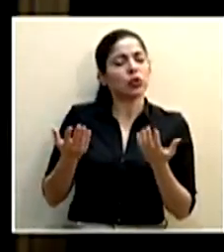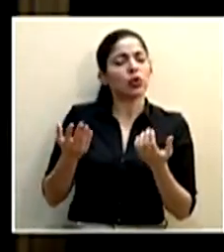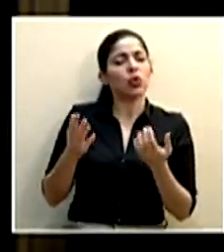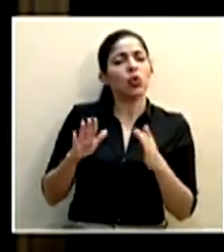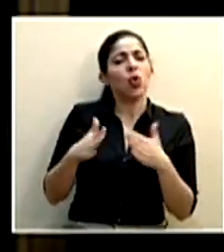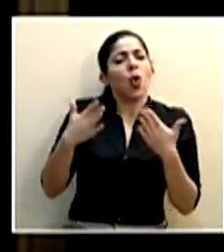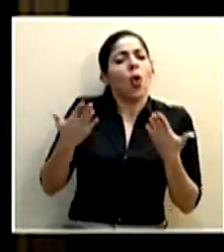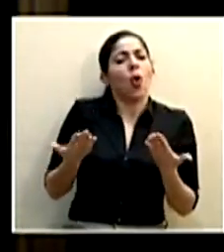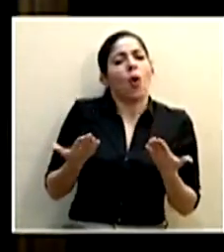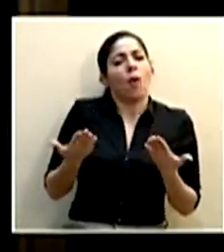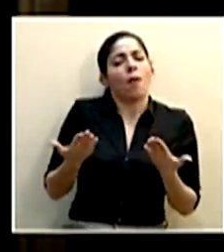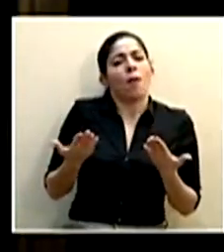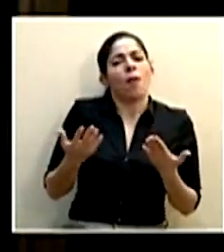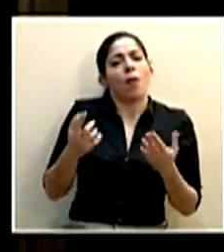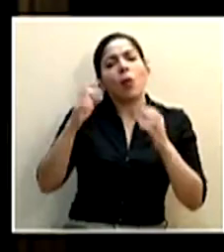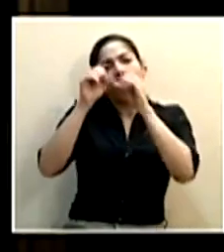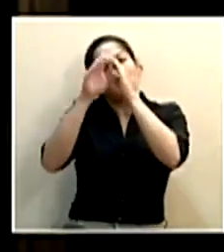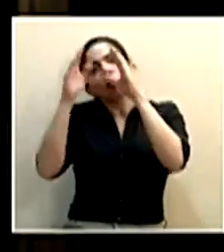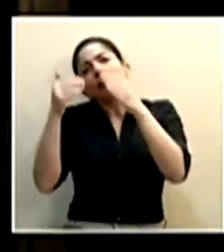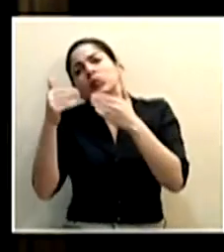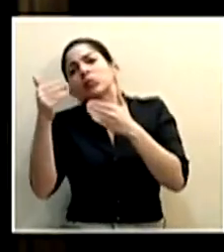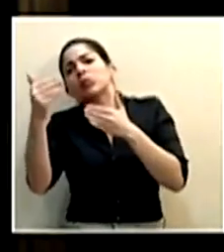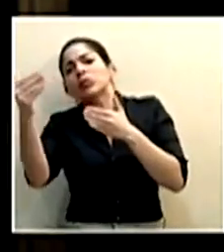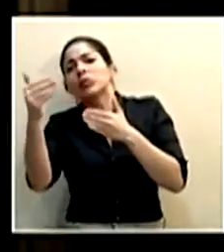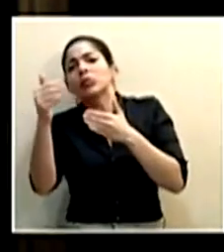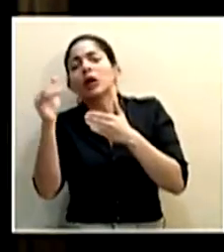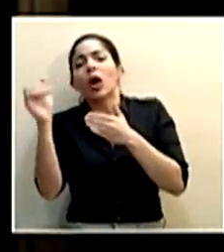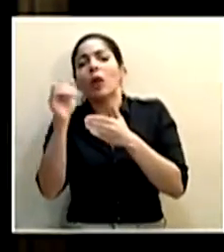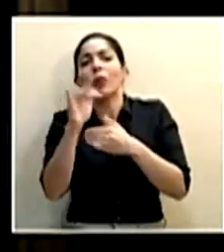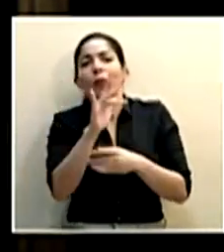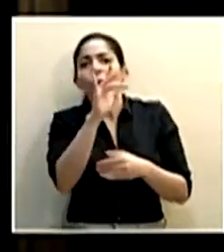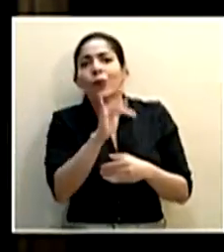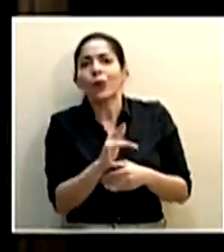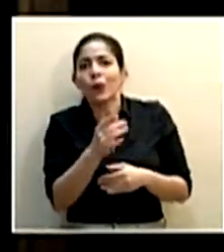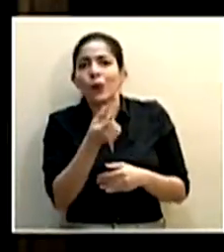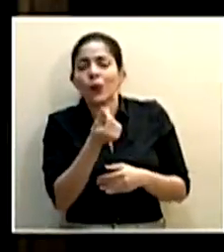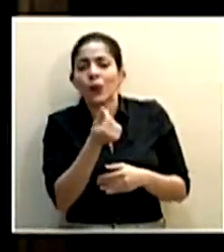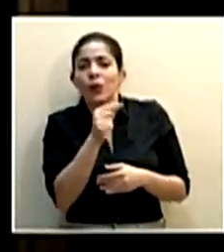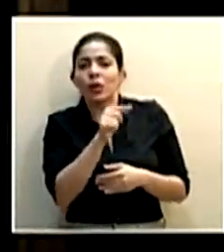estarían proyectando que podría ese hueco...